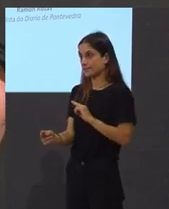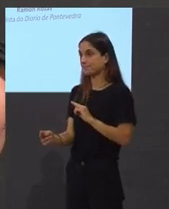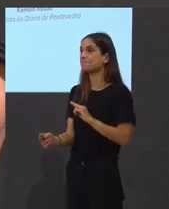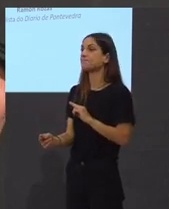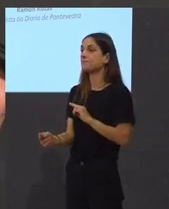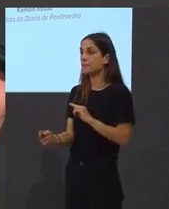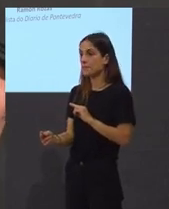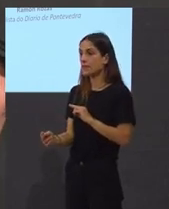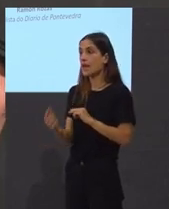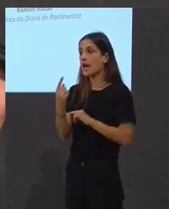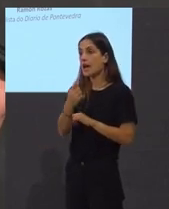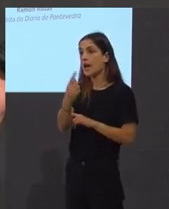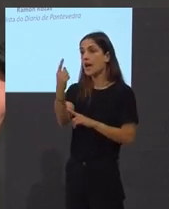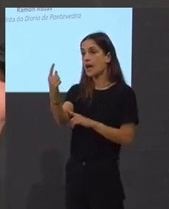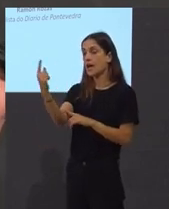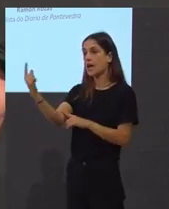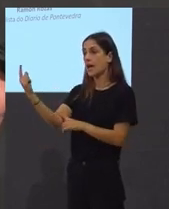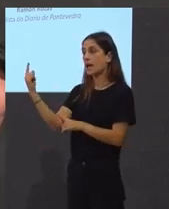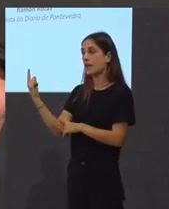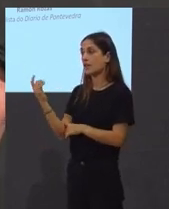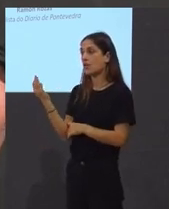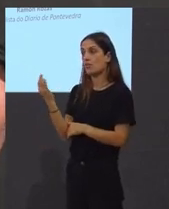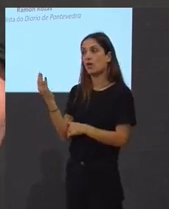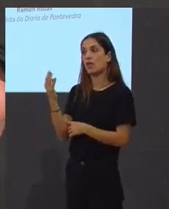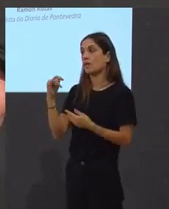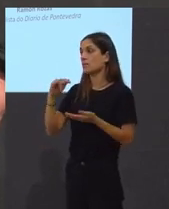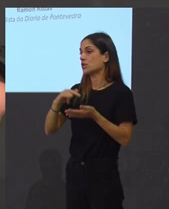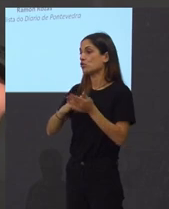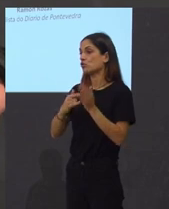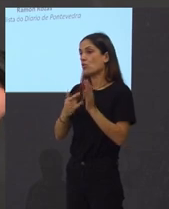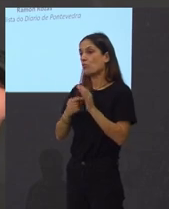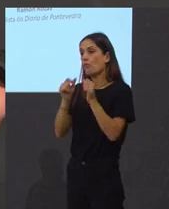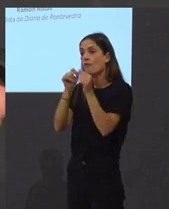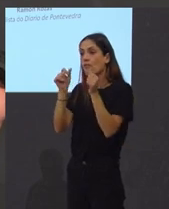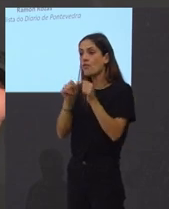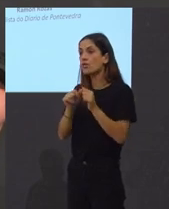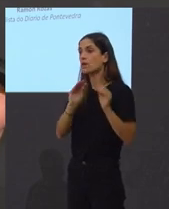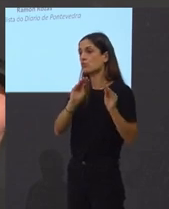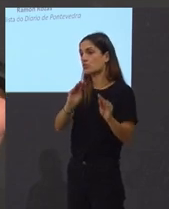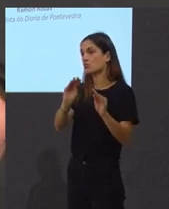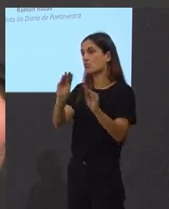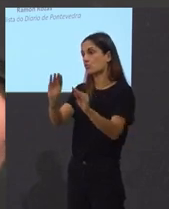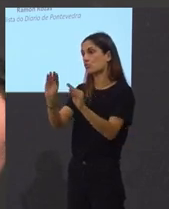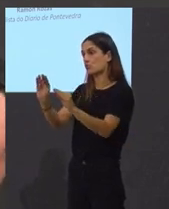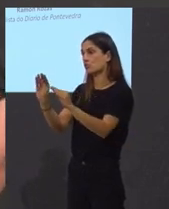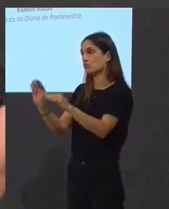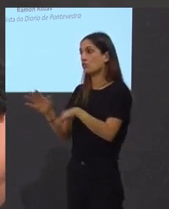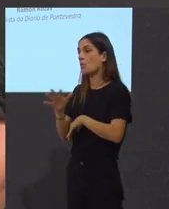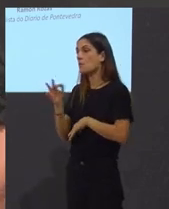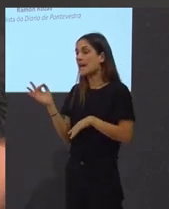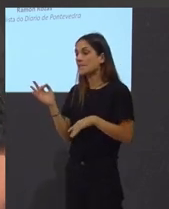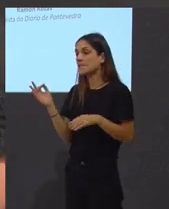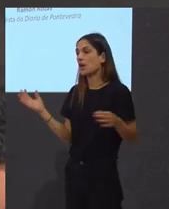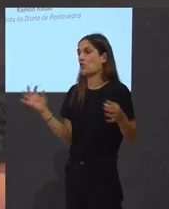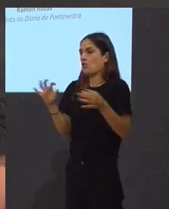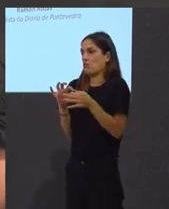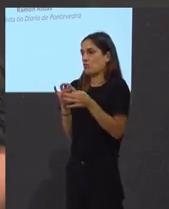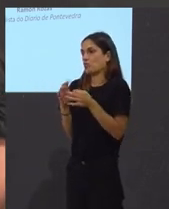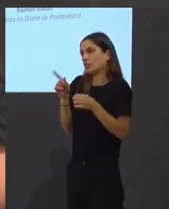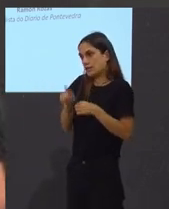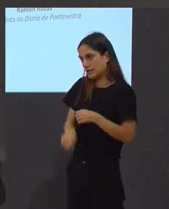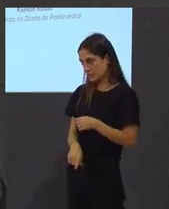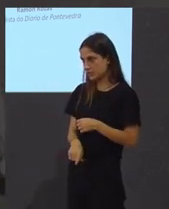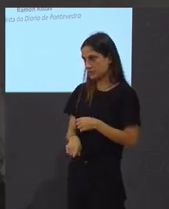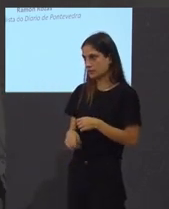cada quen ten que atopar as súas propias ferramentas e atoparnos todos e todas nelas tamén pero vou che responder